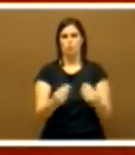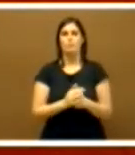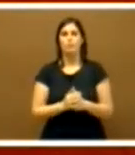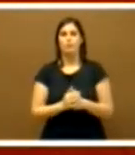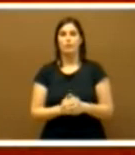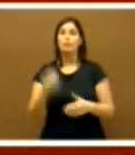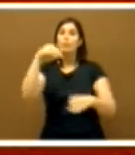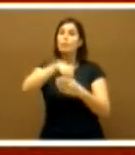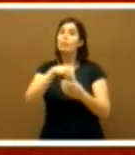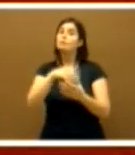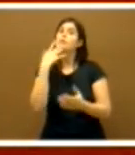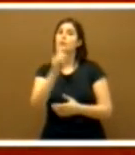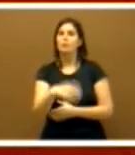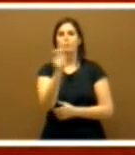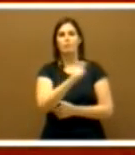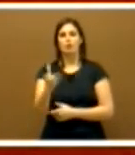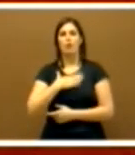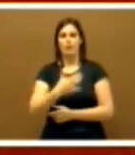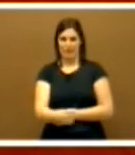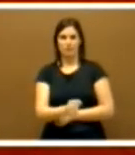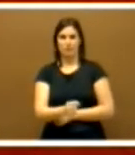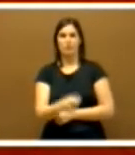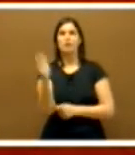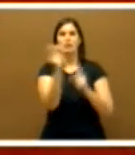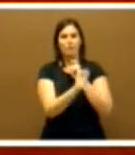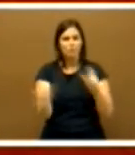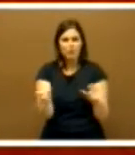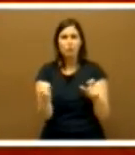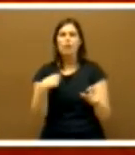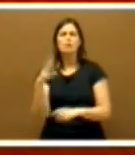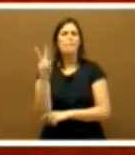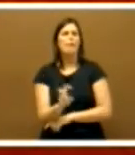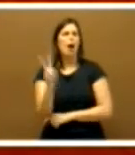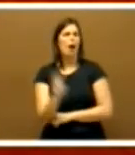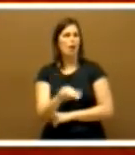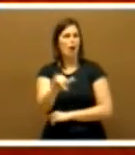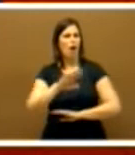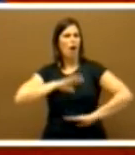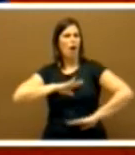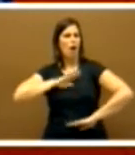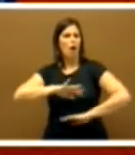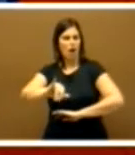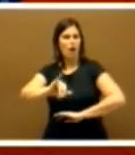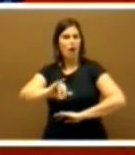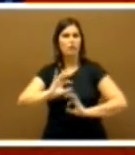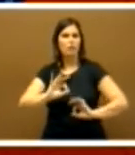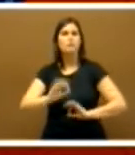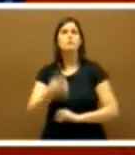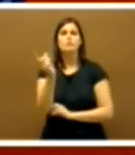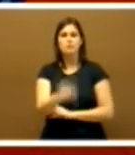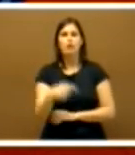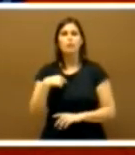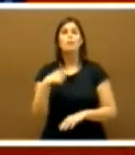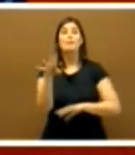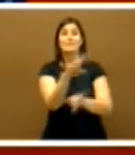Estará compuesta por personas valientes y de extraordinaria valía, capacitadas para ayudar a nuestra tierra